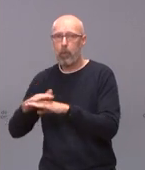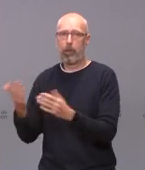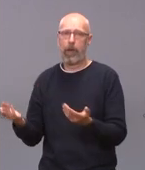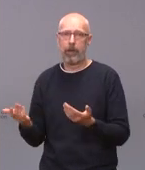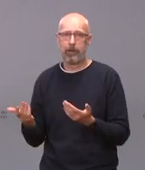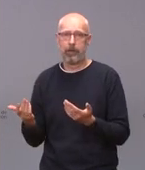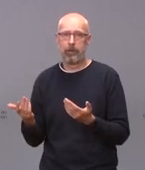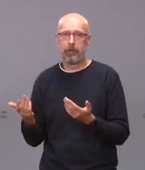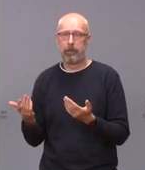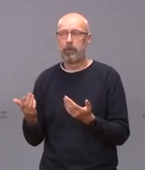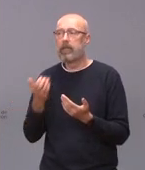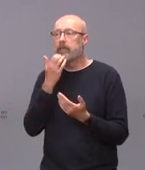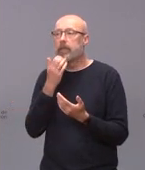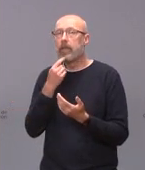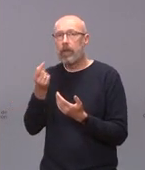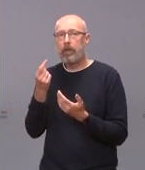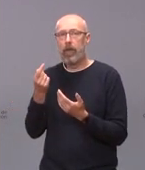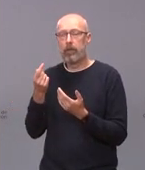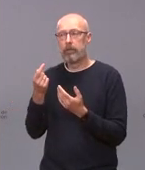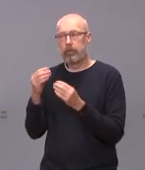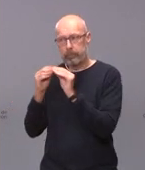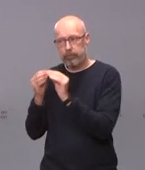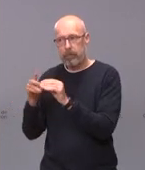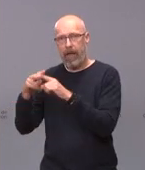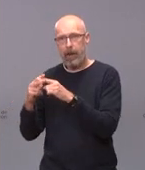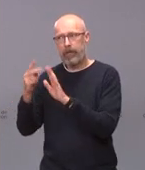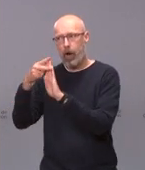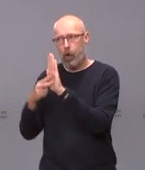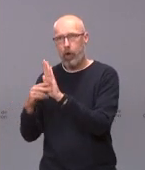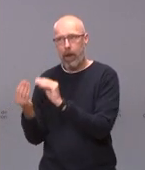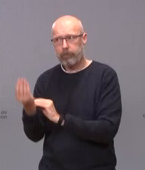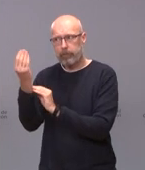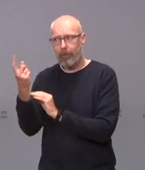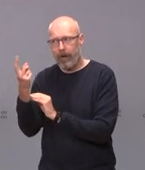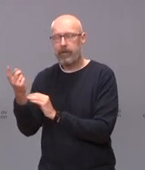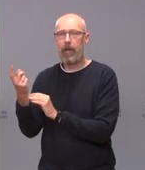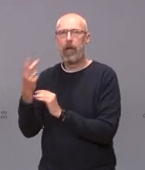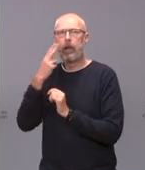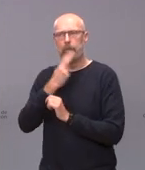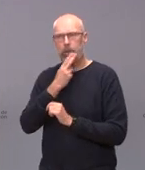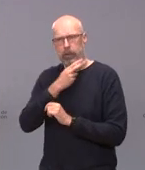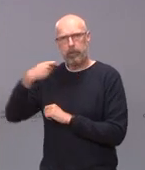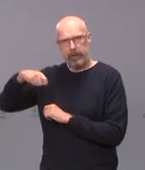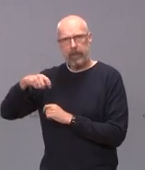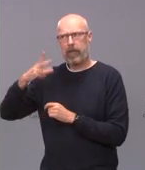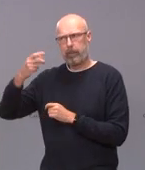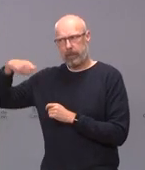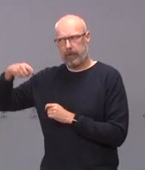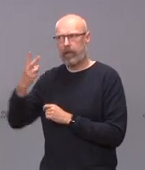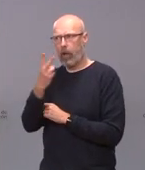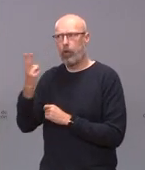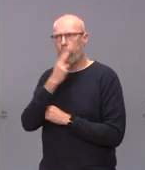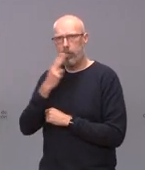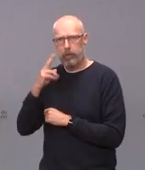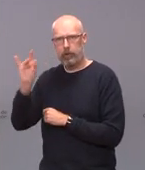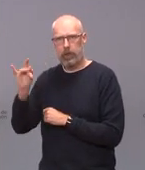y nos dote de una herramienta normativa prometida por el presidente prometida por la vicepresidenta y